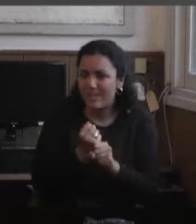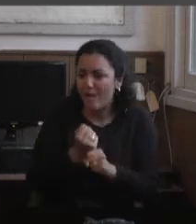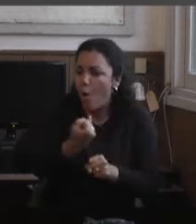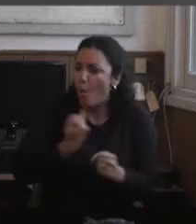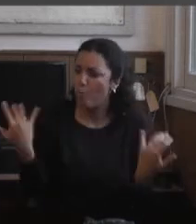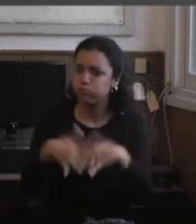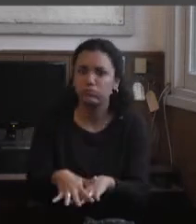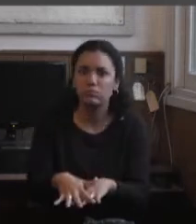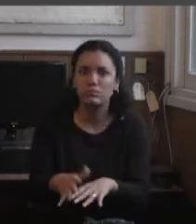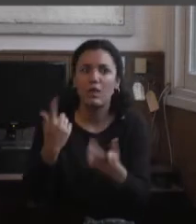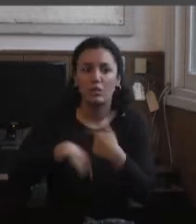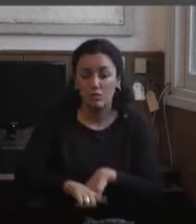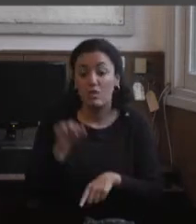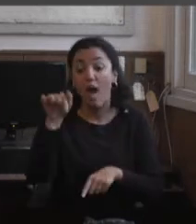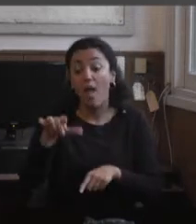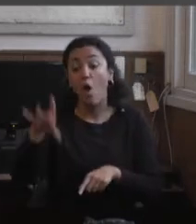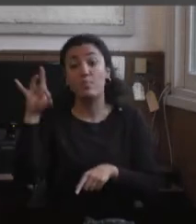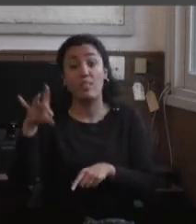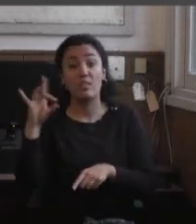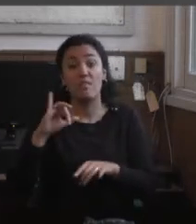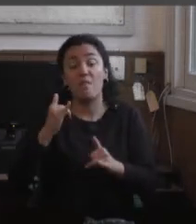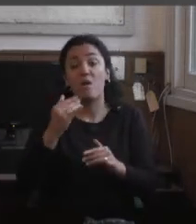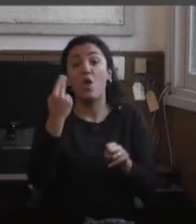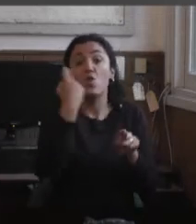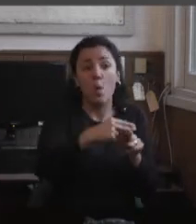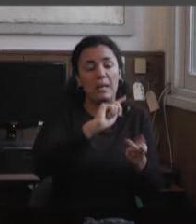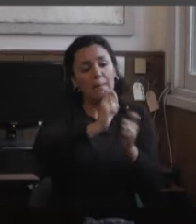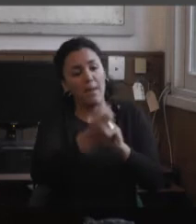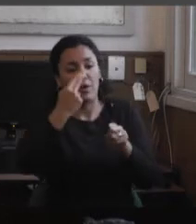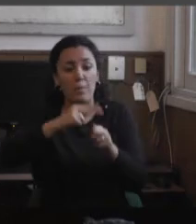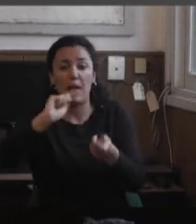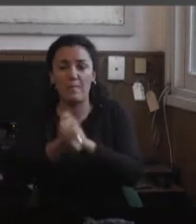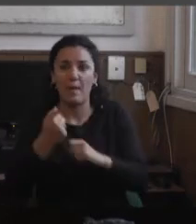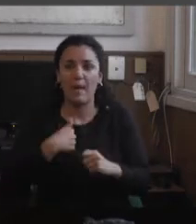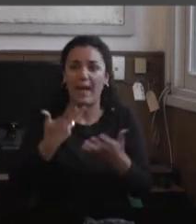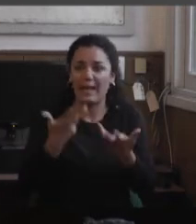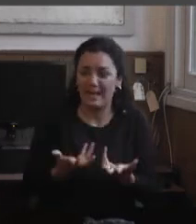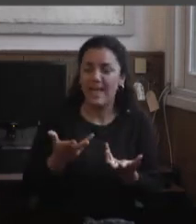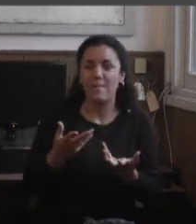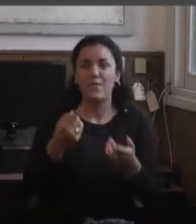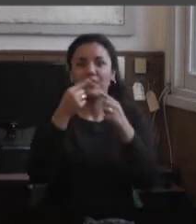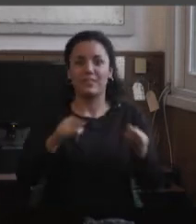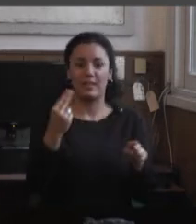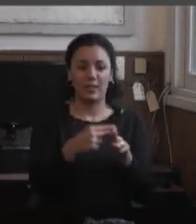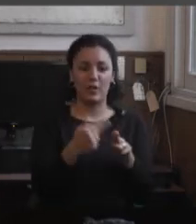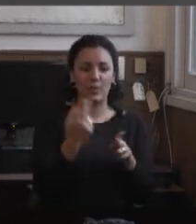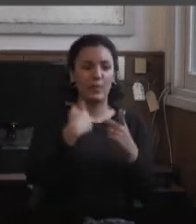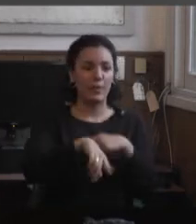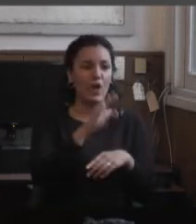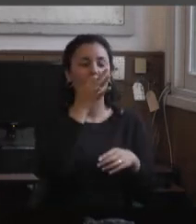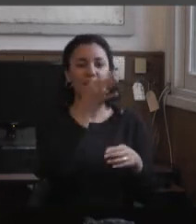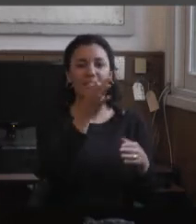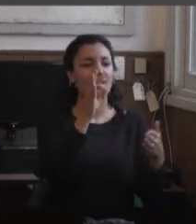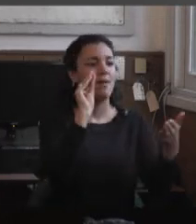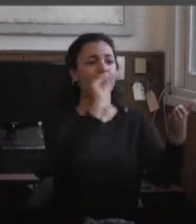seminario optativo que le íbamos cambiando el nombre porque queríamos ser originales, pero los pibes iban y pedían en la fotocopia el seminario de